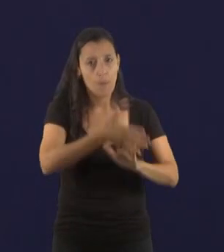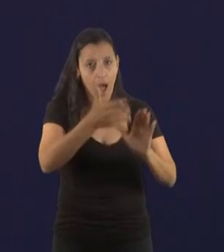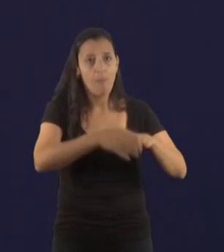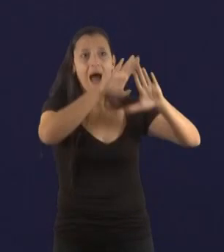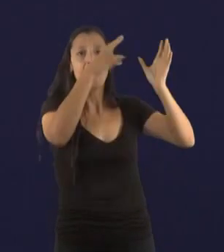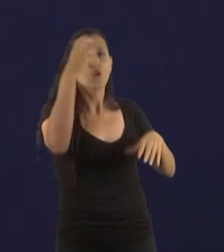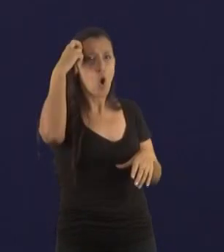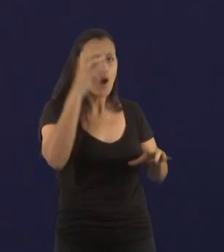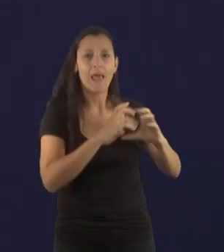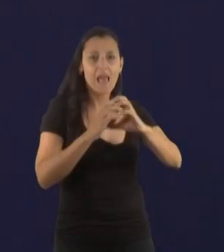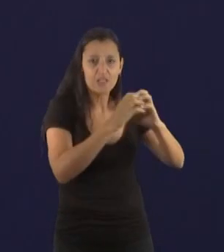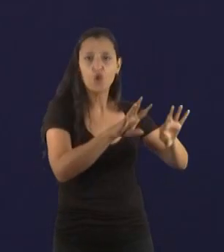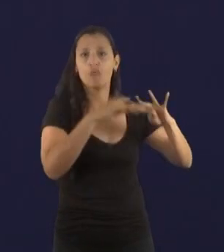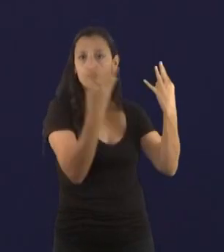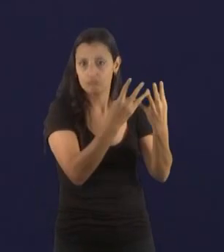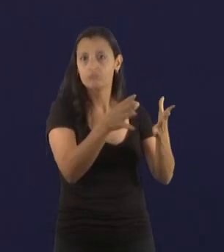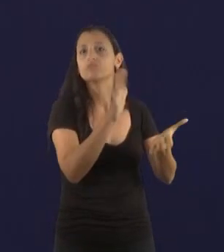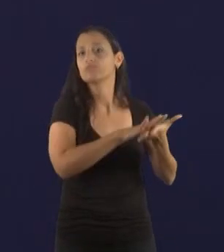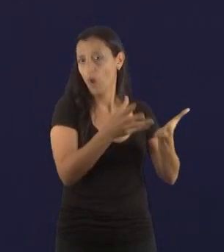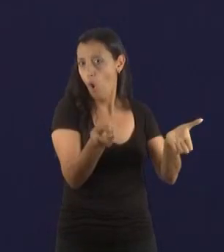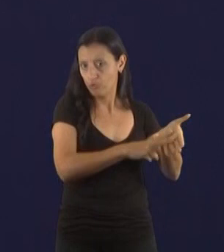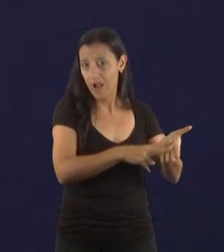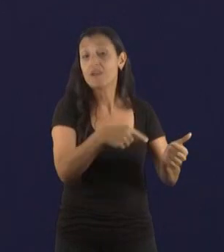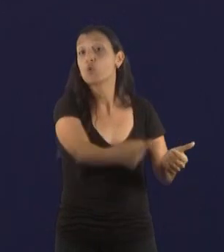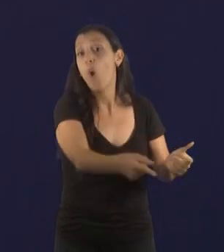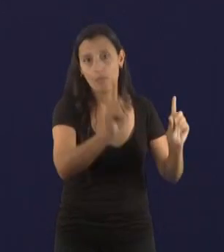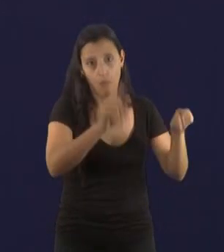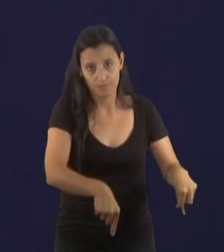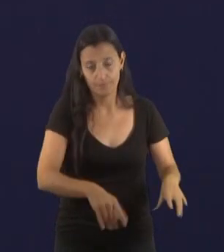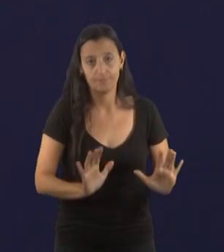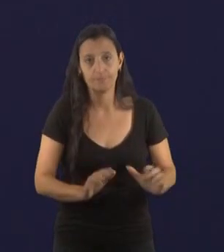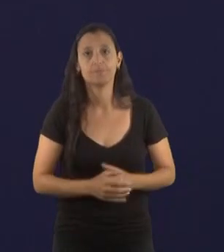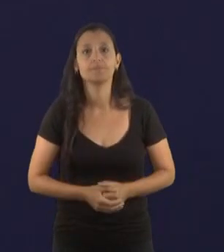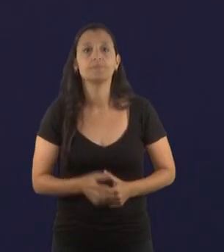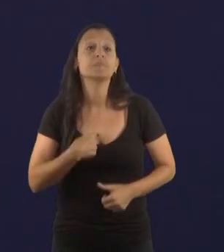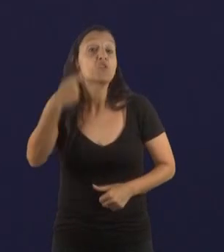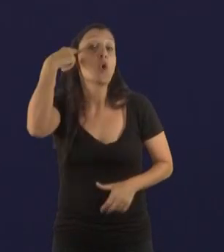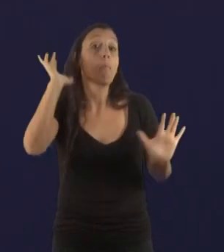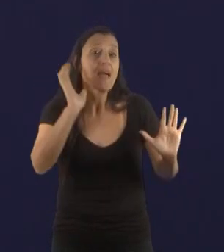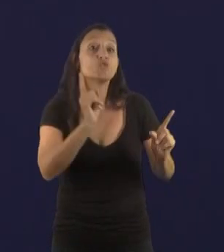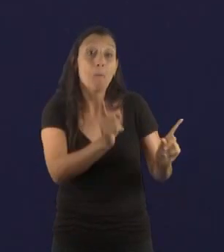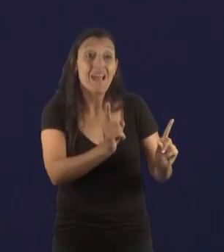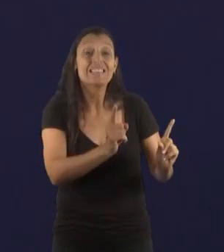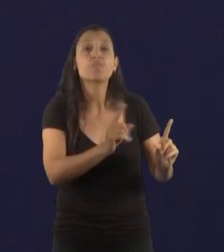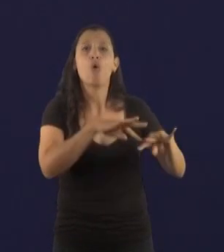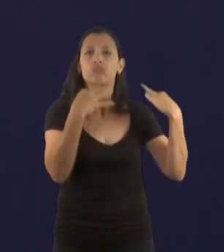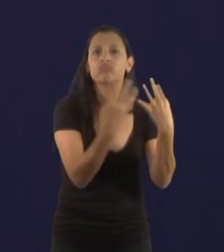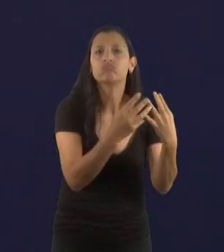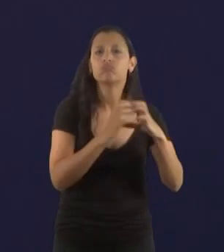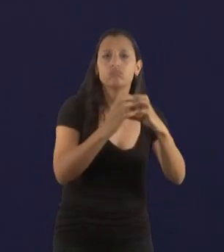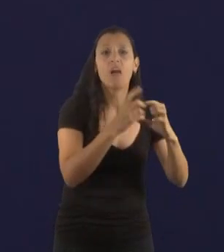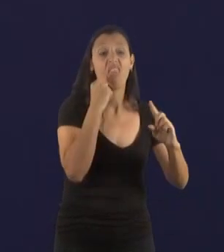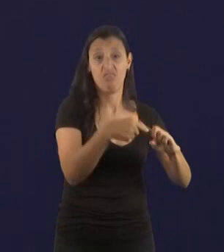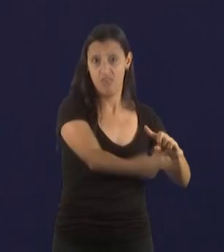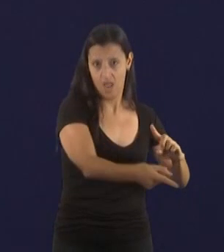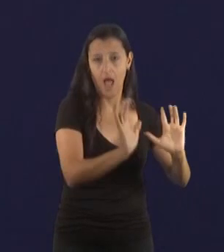extraordinarias, por supuesto. Veremos cuándo ocurre eso. Entiendo que será también en los próximos